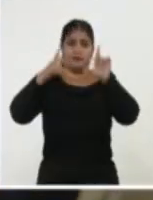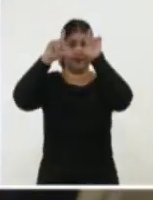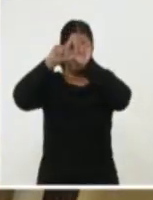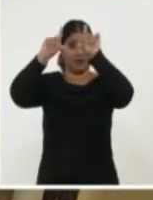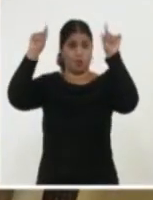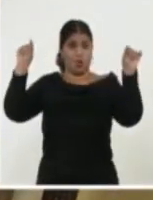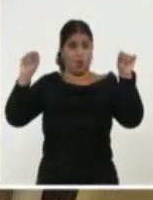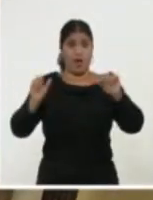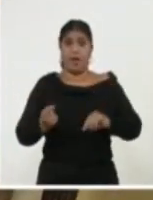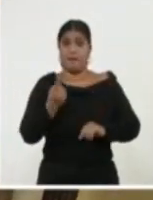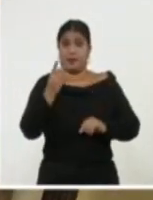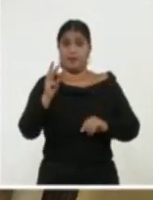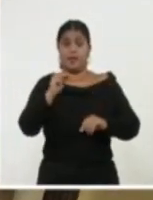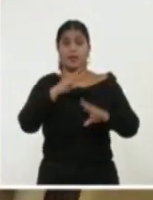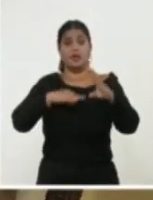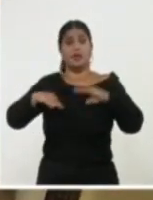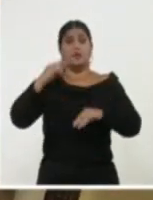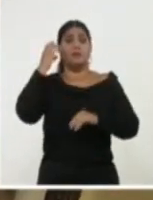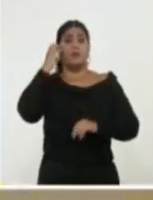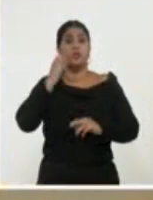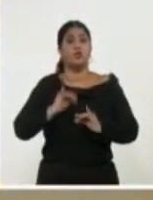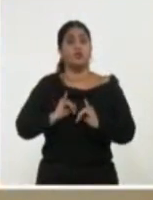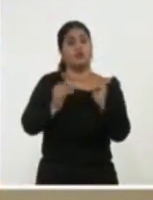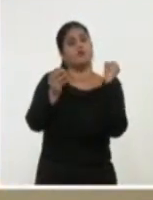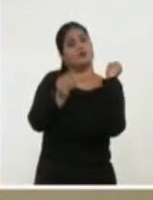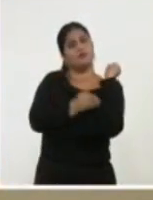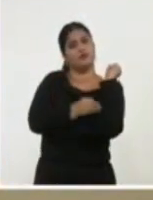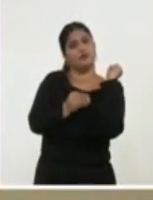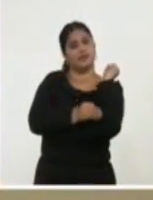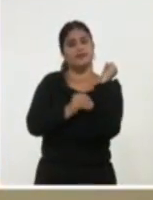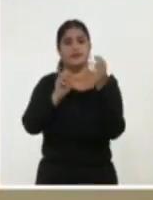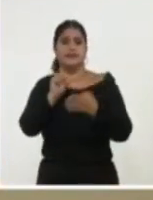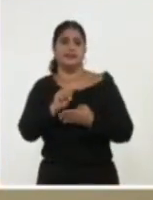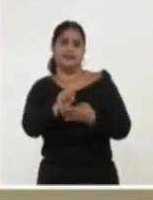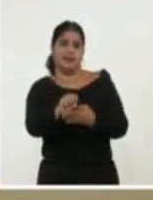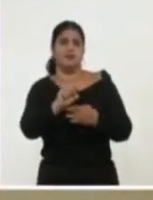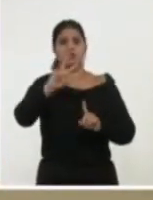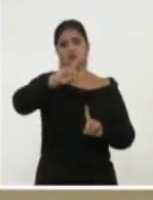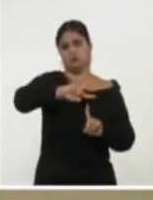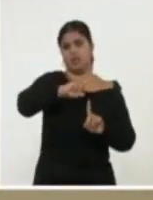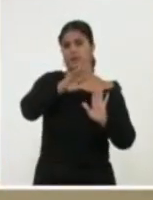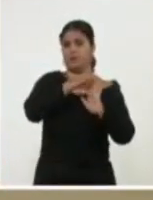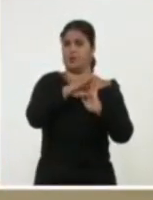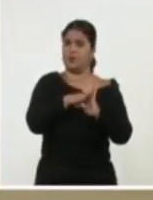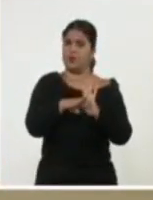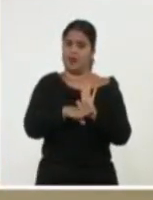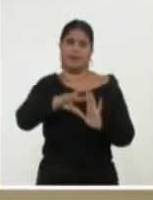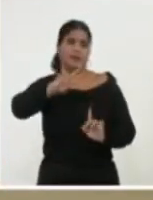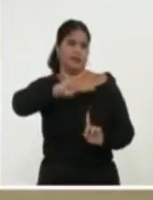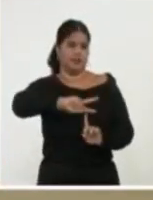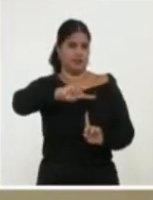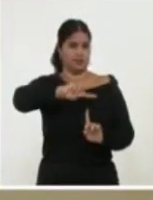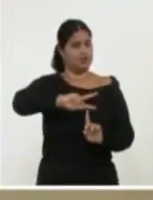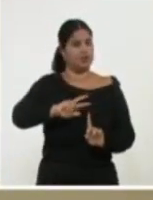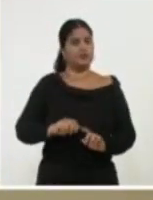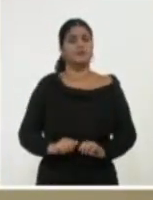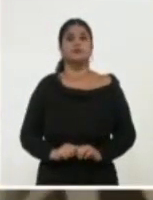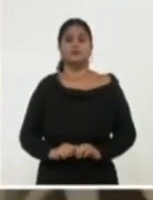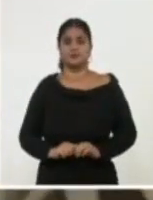primer ministro exhortó a su fortalecimiento. El día a día de cada pueblo de este país está allá abajo.